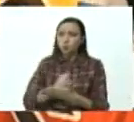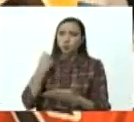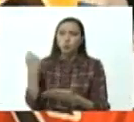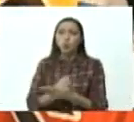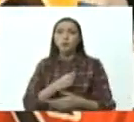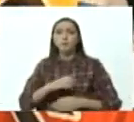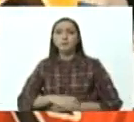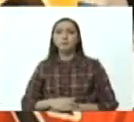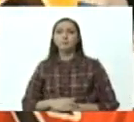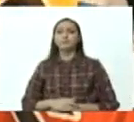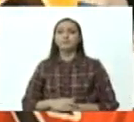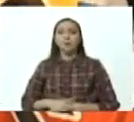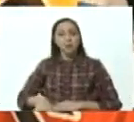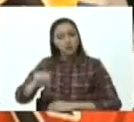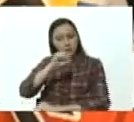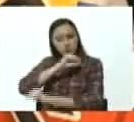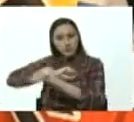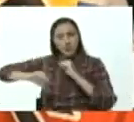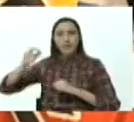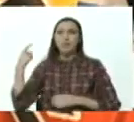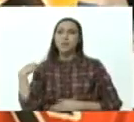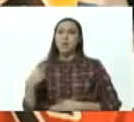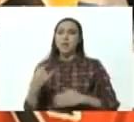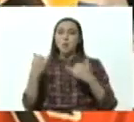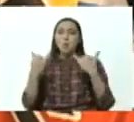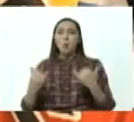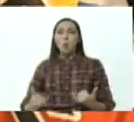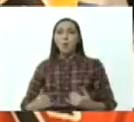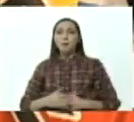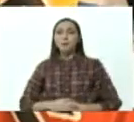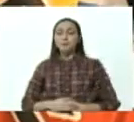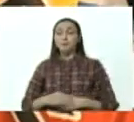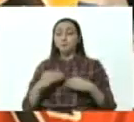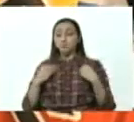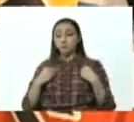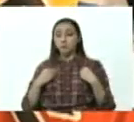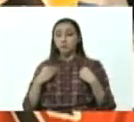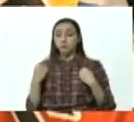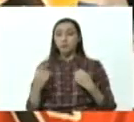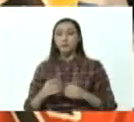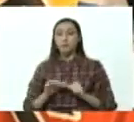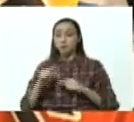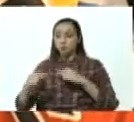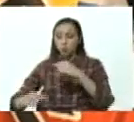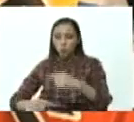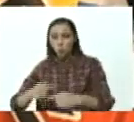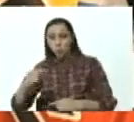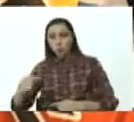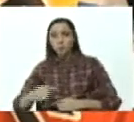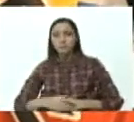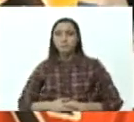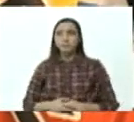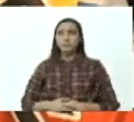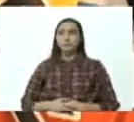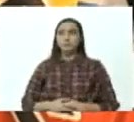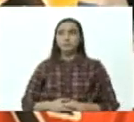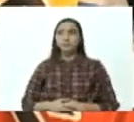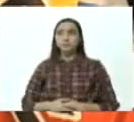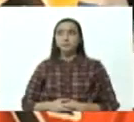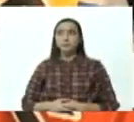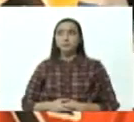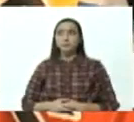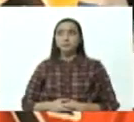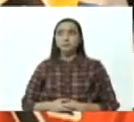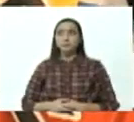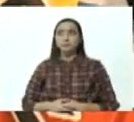con resistencia y la tenemos hoy como parte de nuestra vida cotidiana ahí está la campaña ustedes han